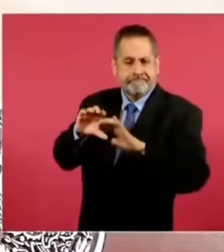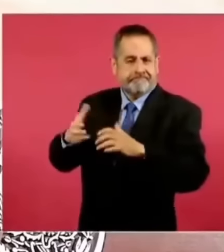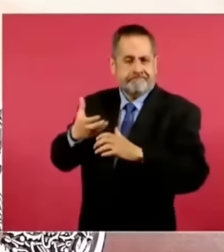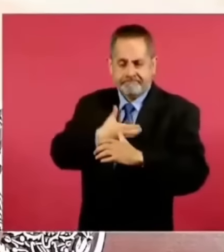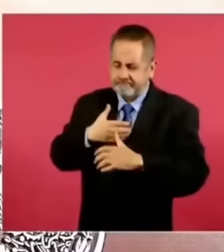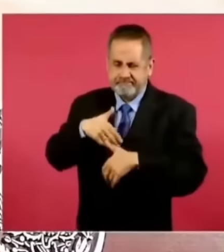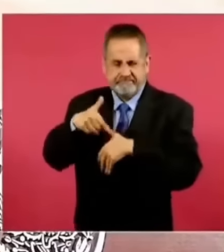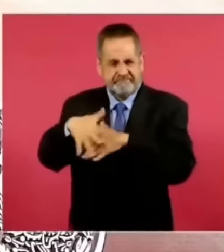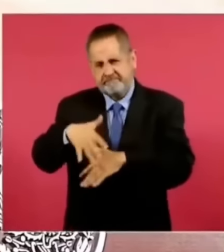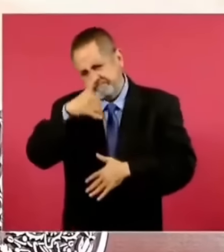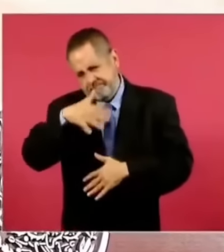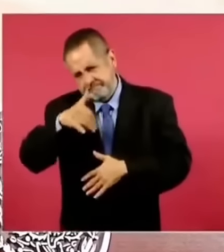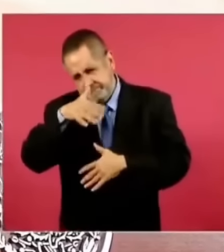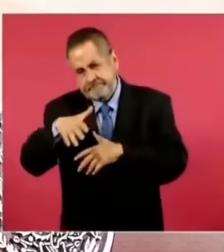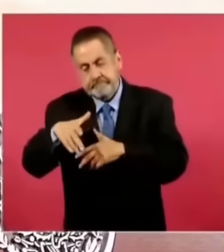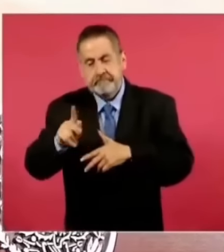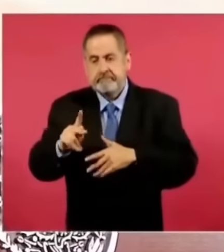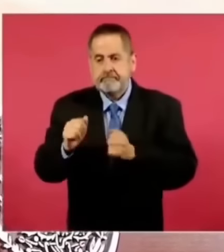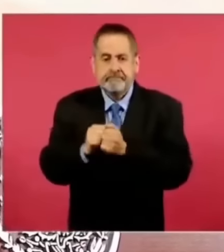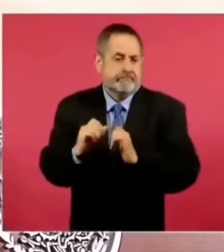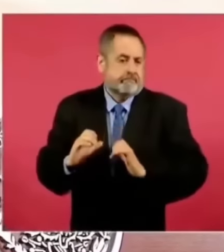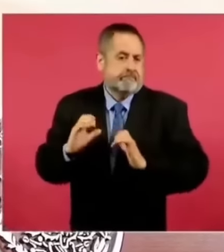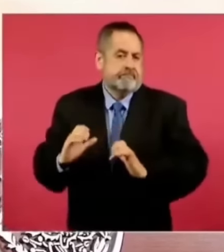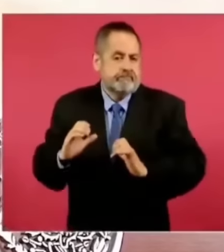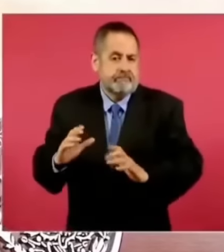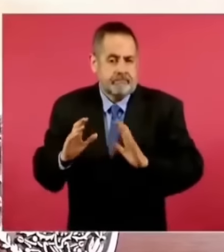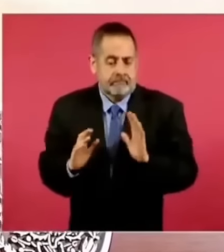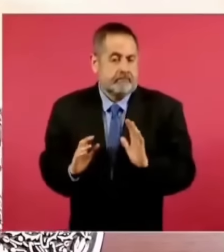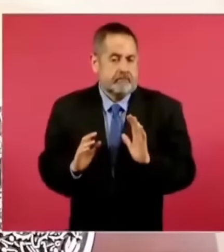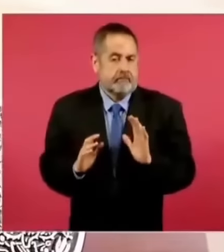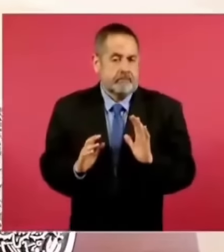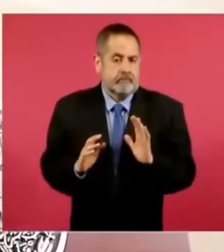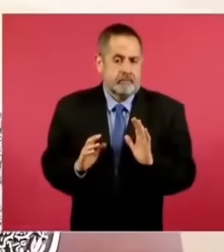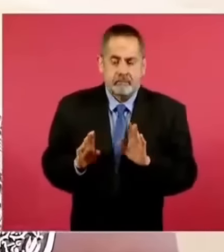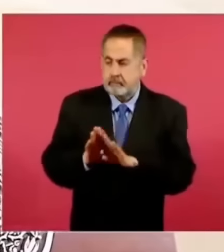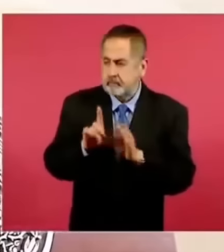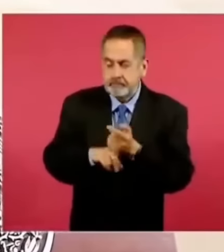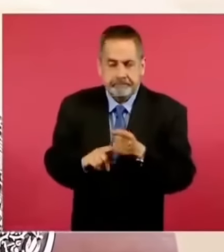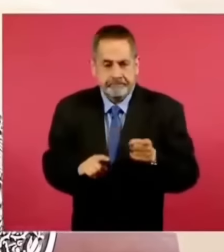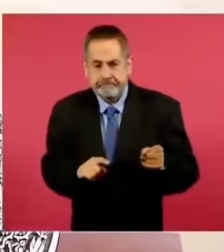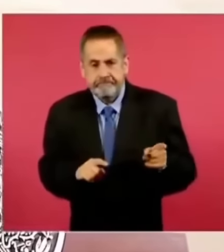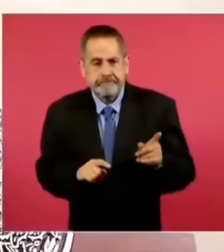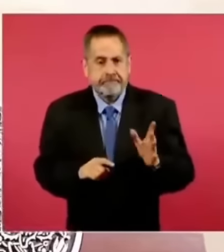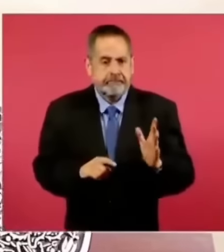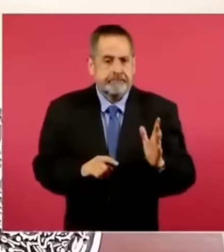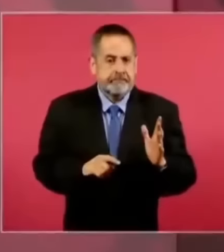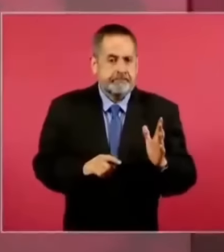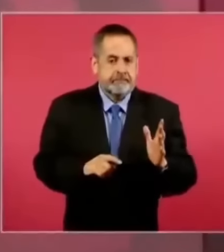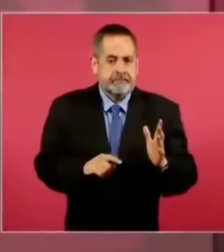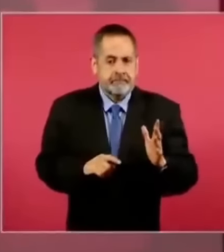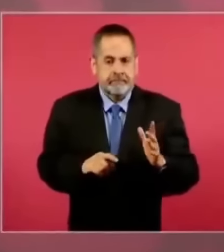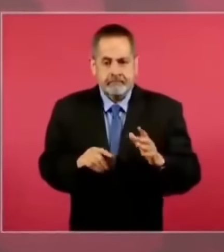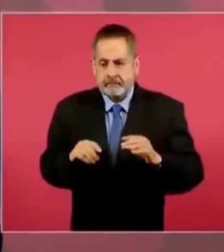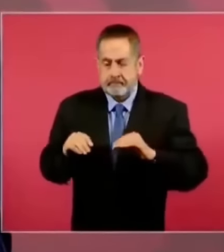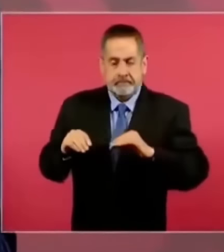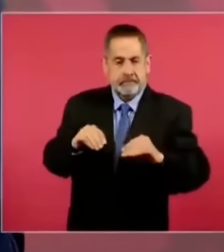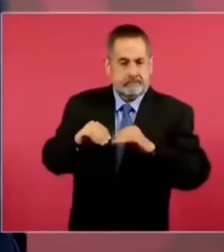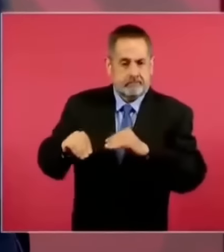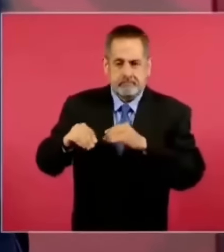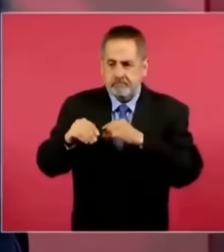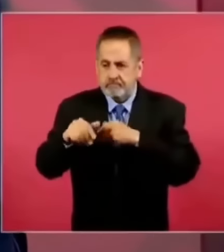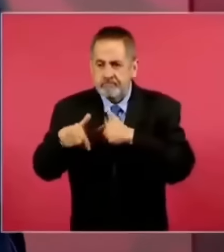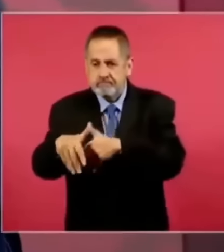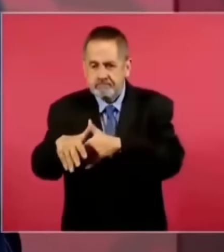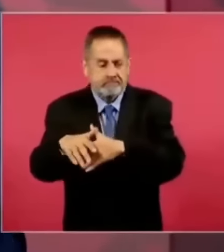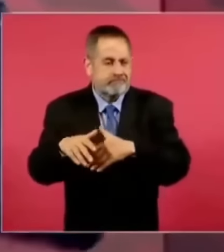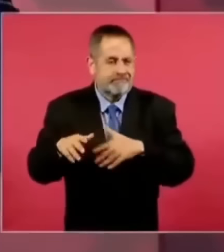tiempo era inhibir la movilización para no caer en ninguna